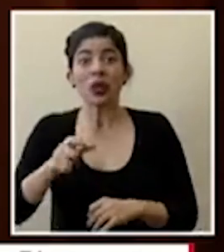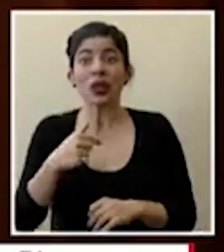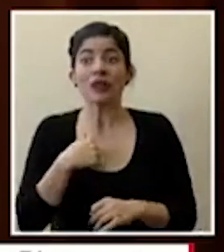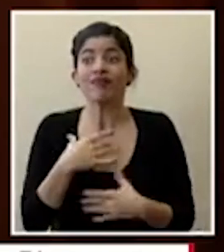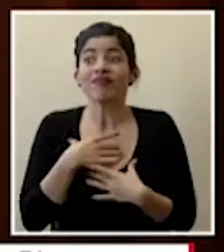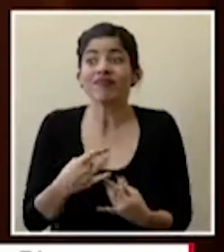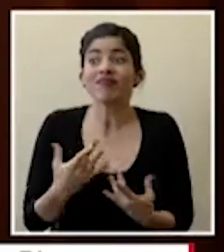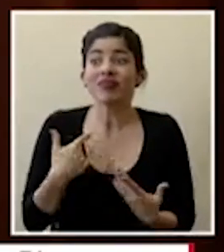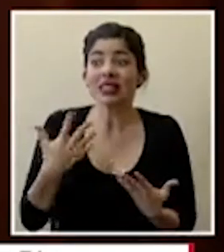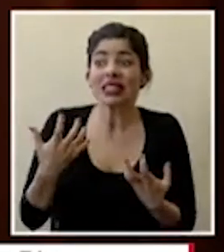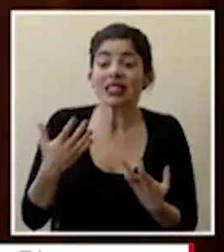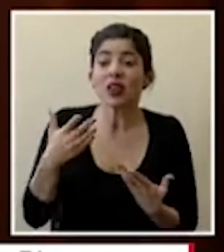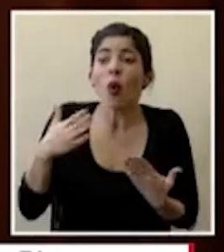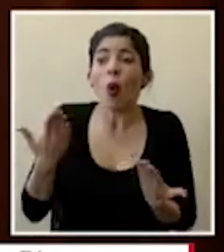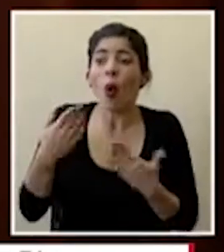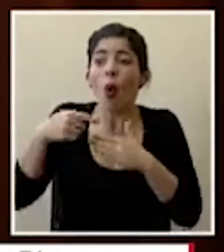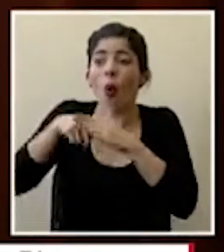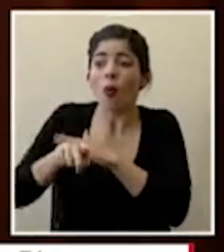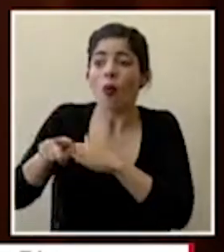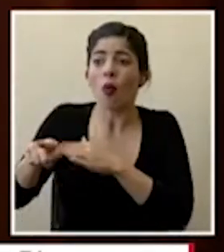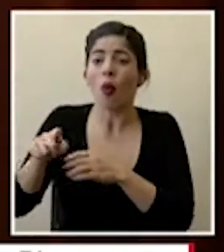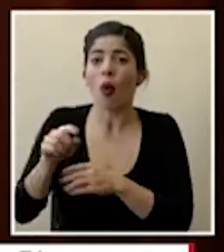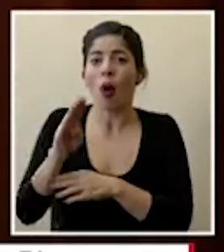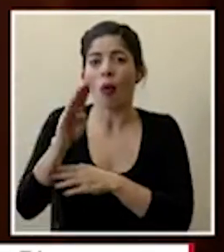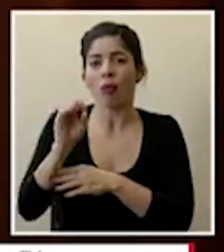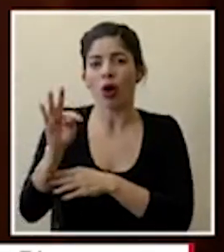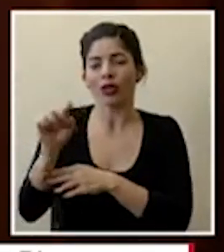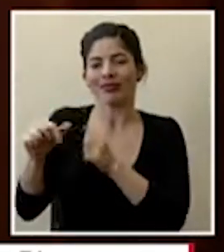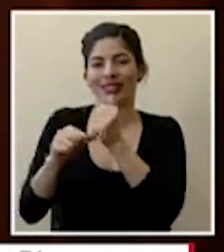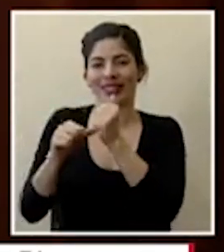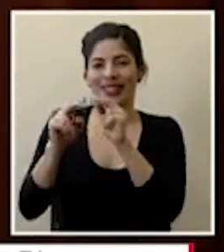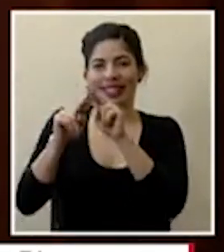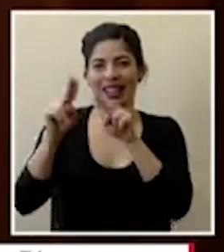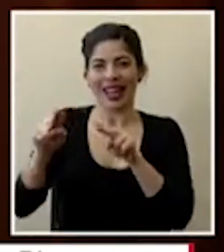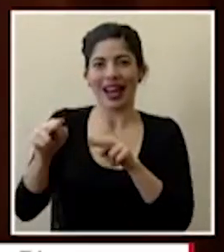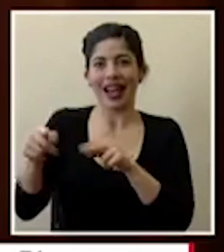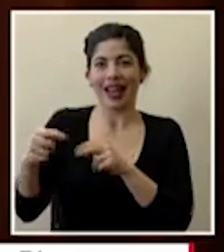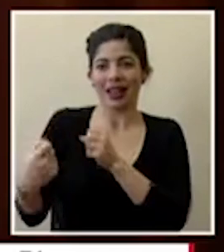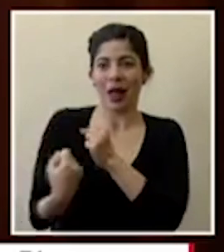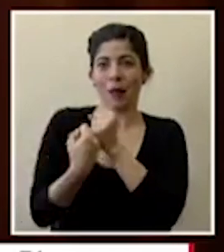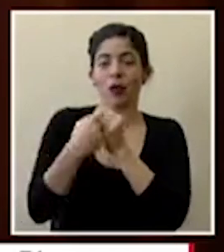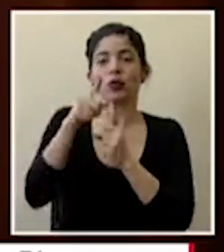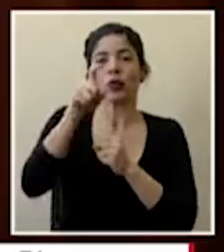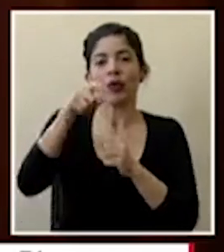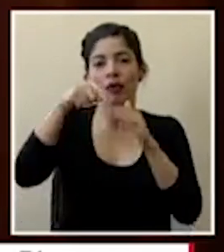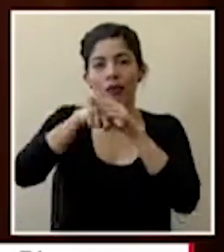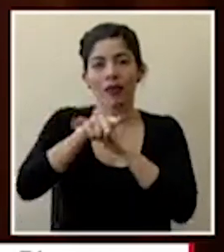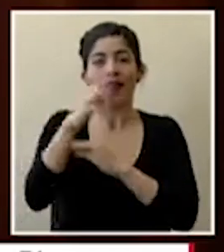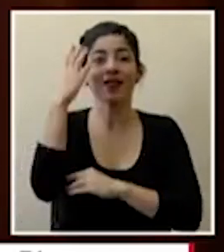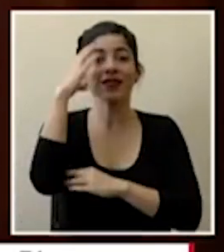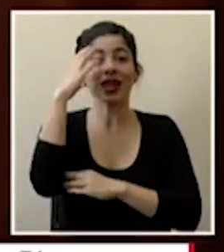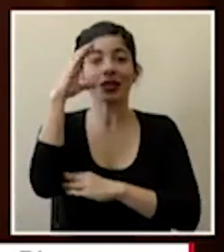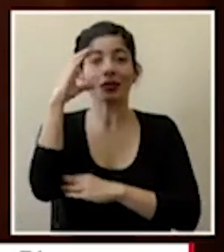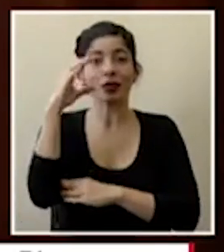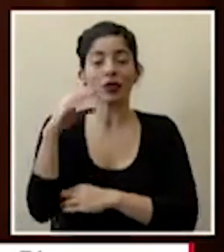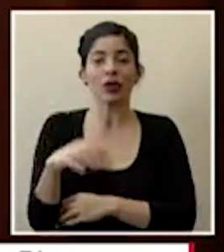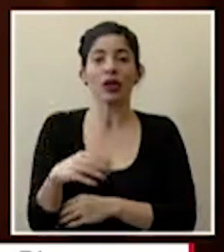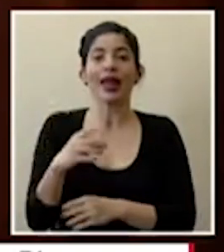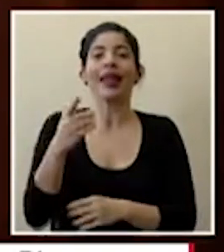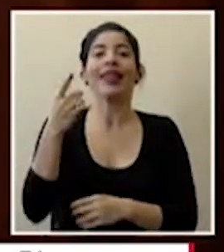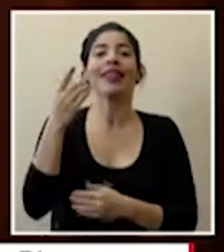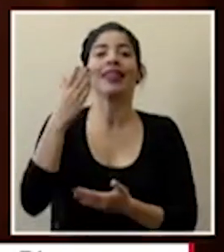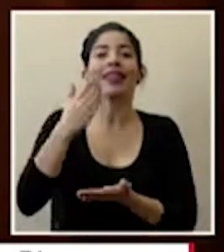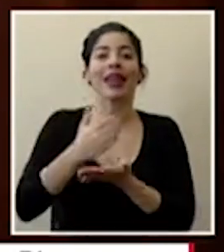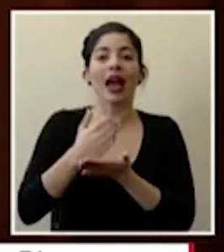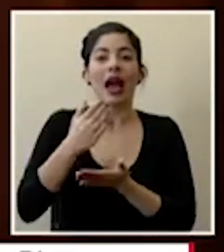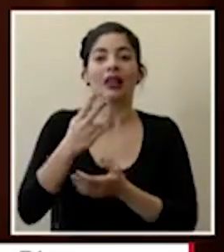interesadas en acceder a este bot a este asistente virtual deben ingresar a la página de facebook dejar de fumar